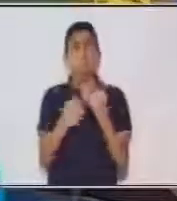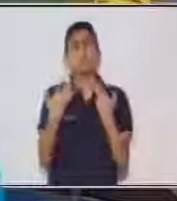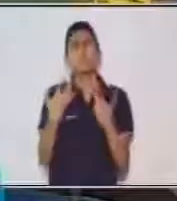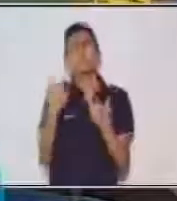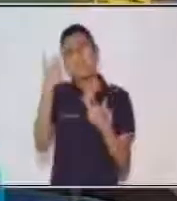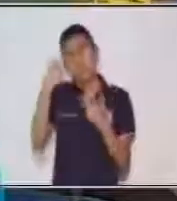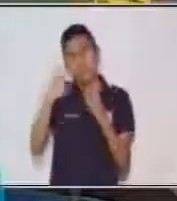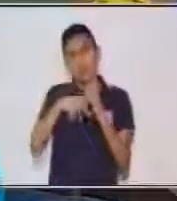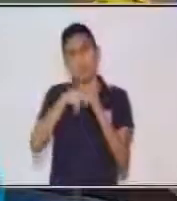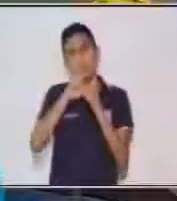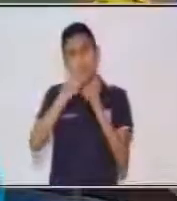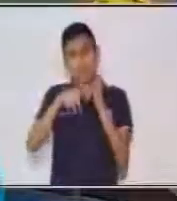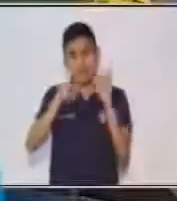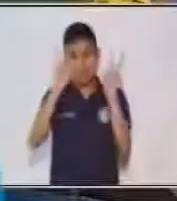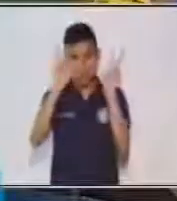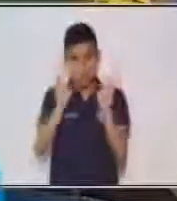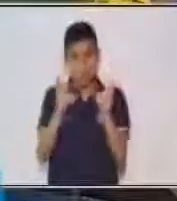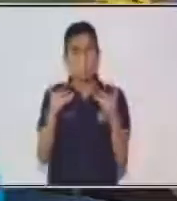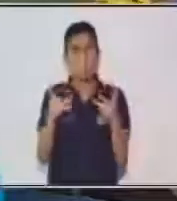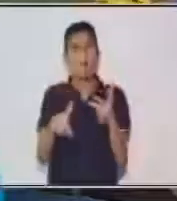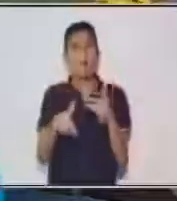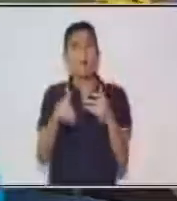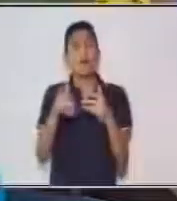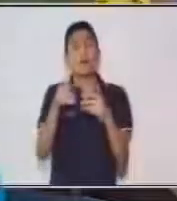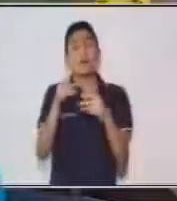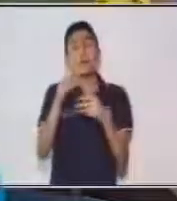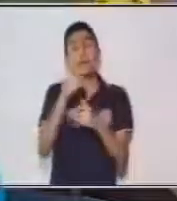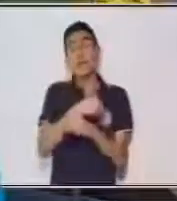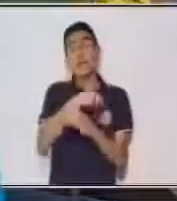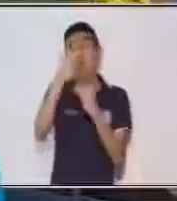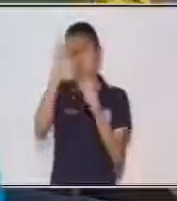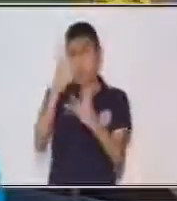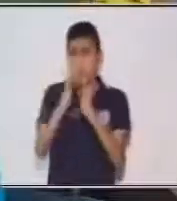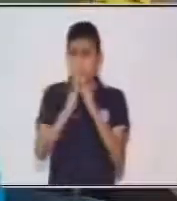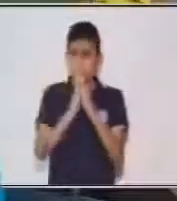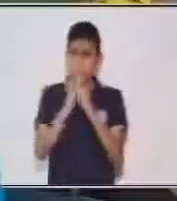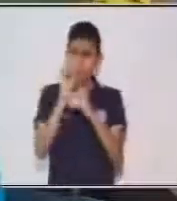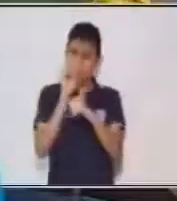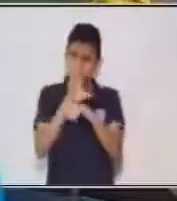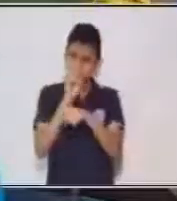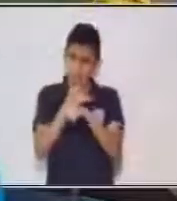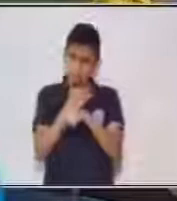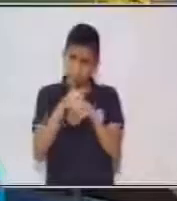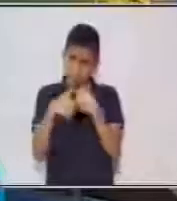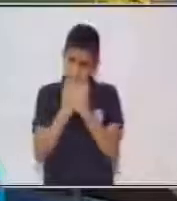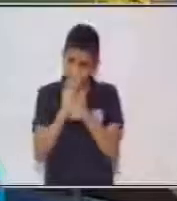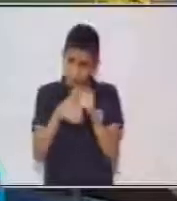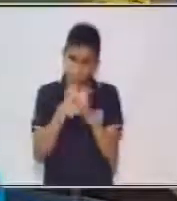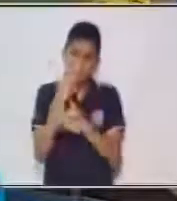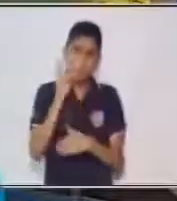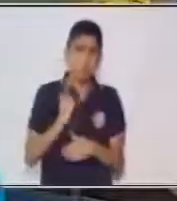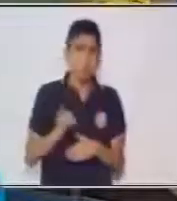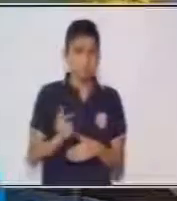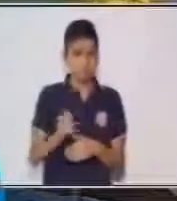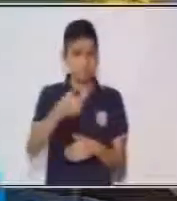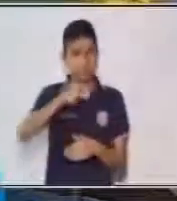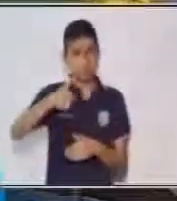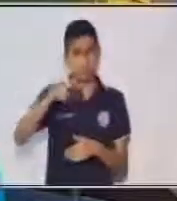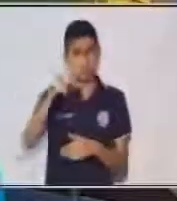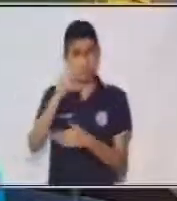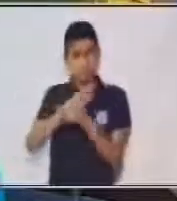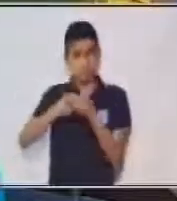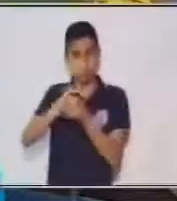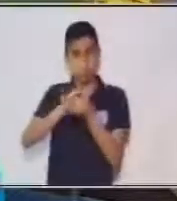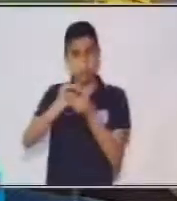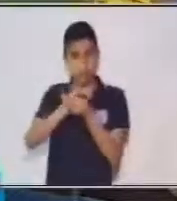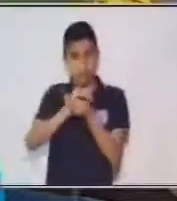repetir este tema. Antes de empezar, te recuerdo, constantemente lavar nuestras manos con agua